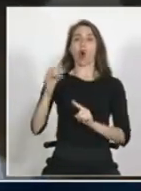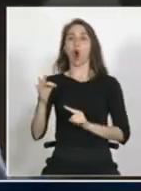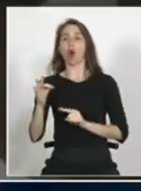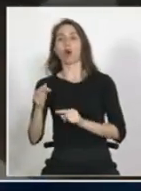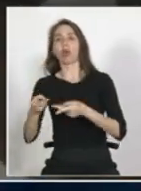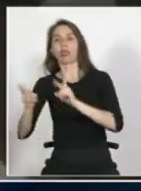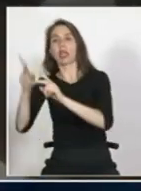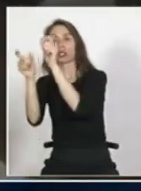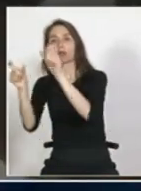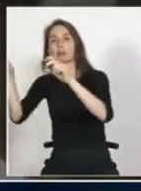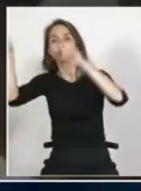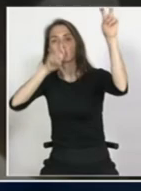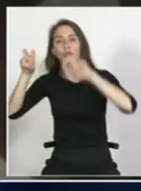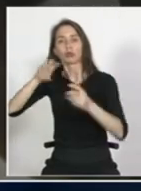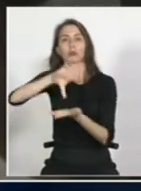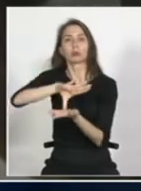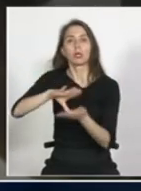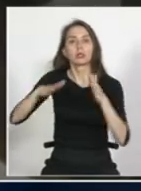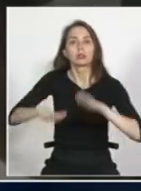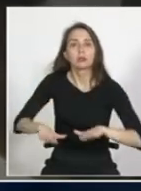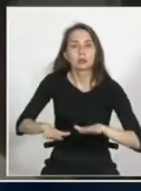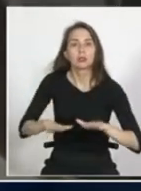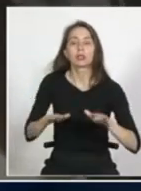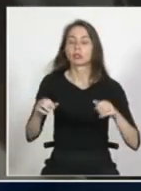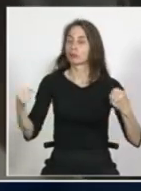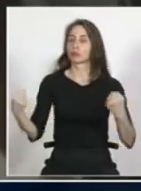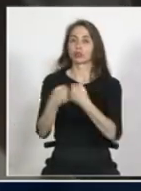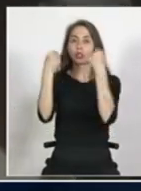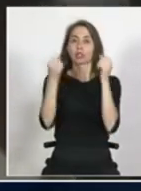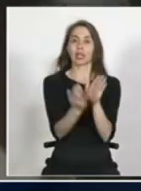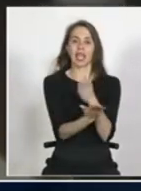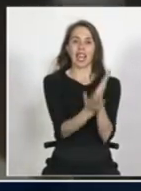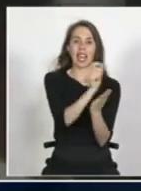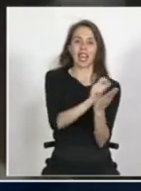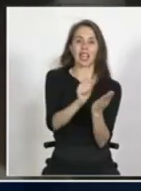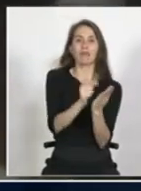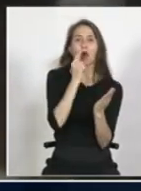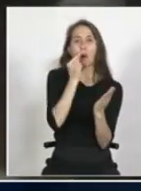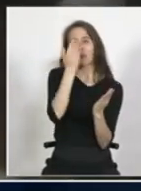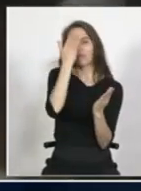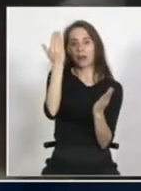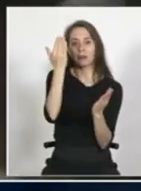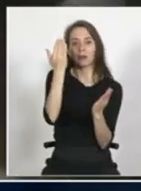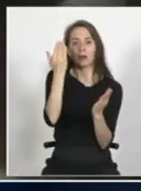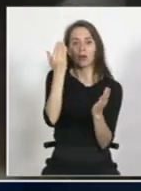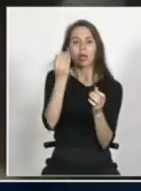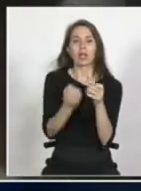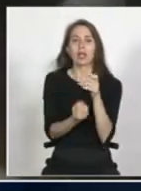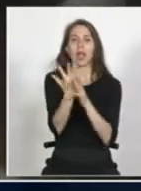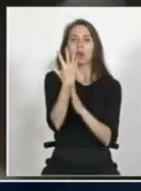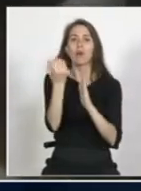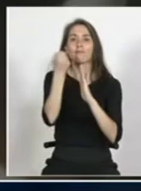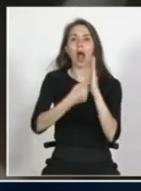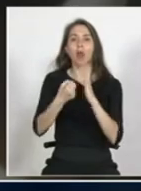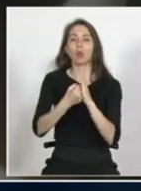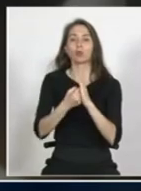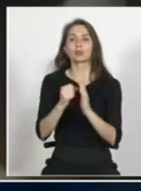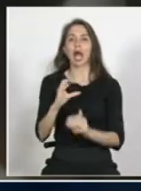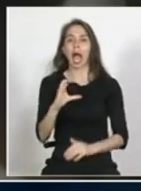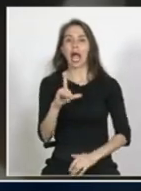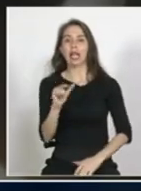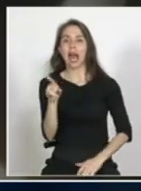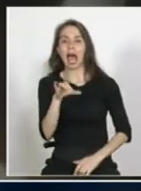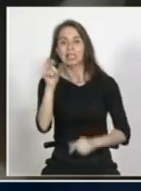cultural que se da cuando se concentran los migrantes hay un libro de Slavok Zizek que le recomiendo que se llama la nueva lucha de clase cuenta todo el fenómeno